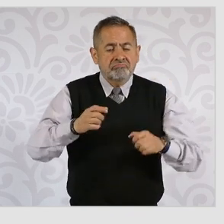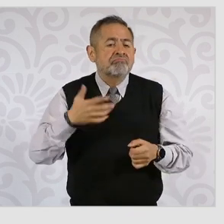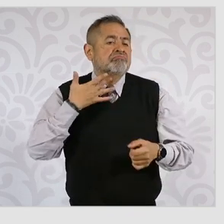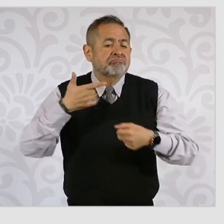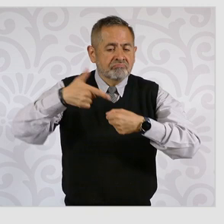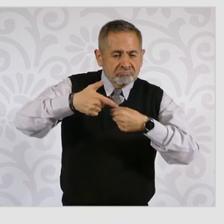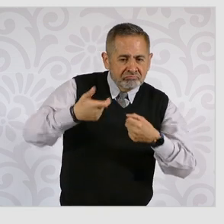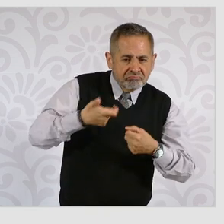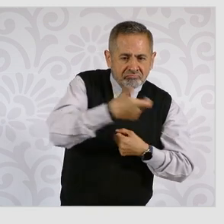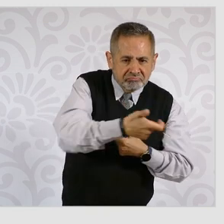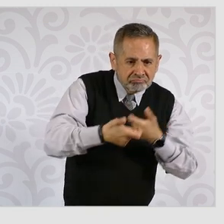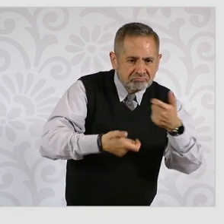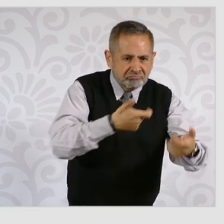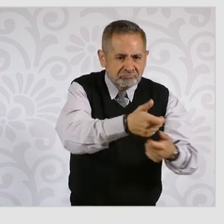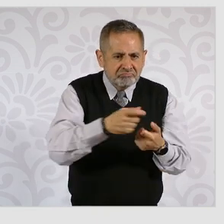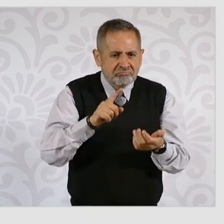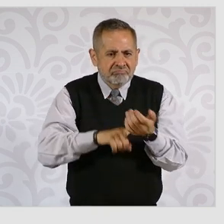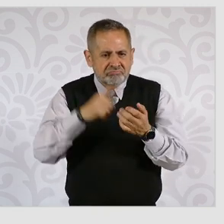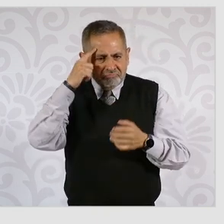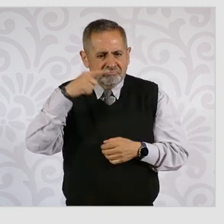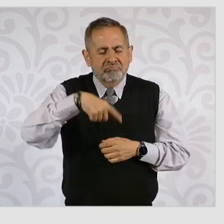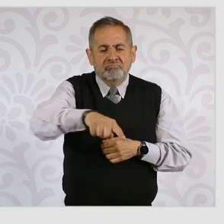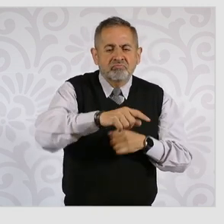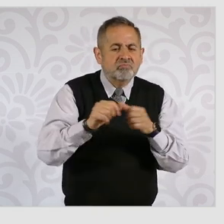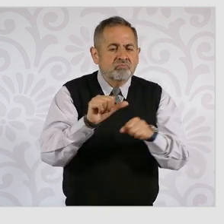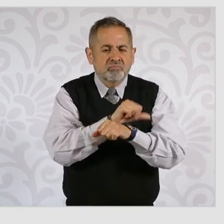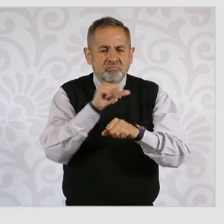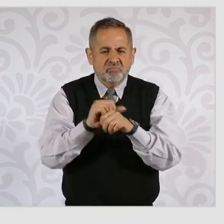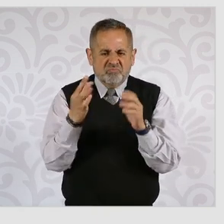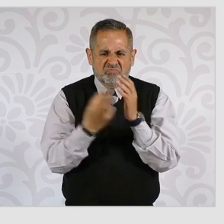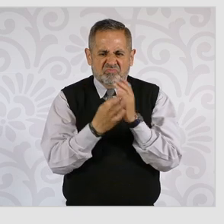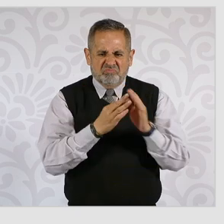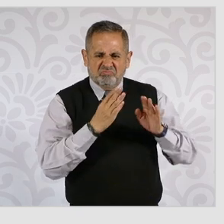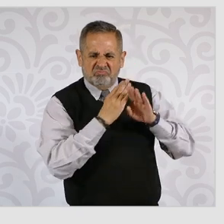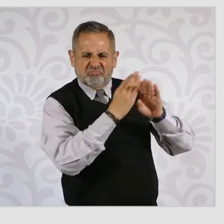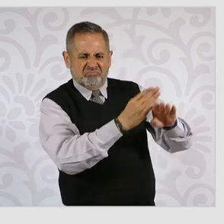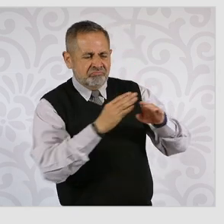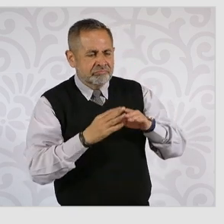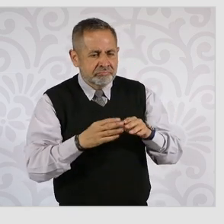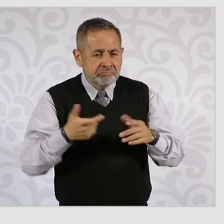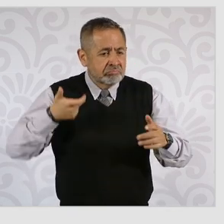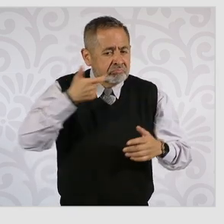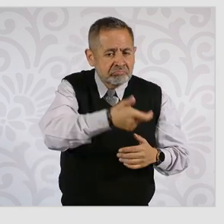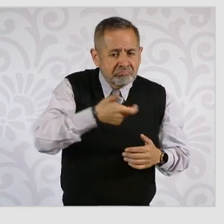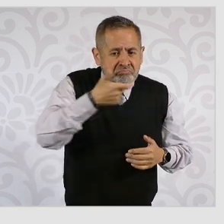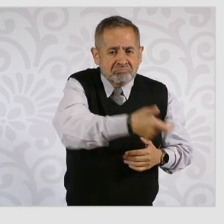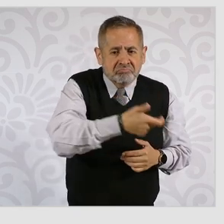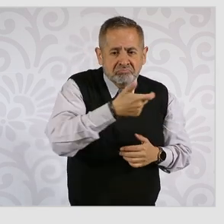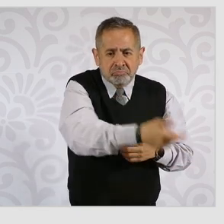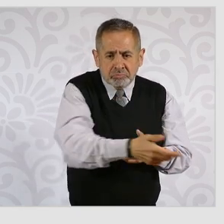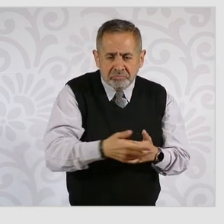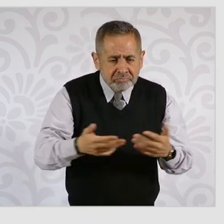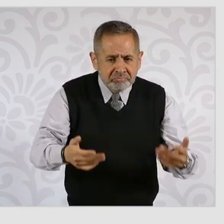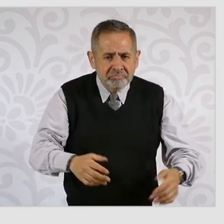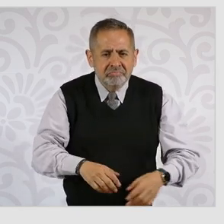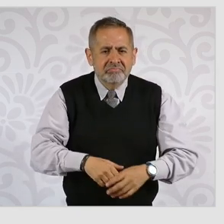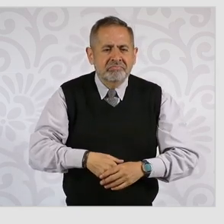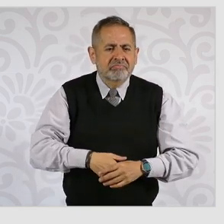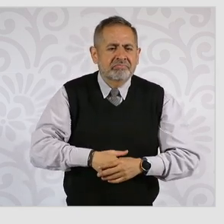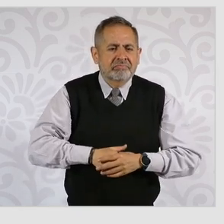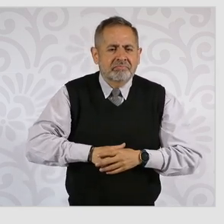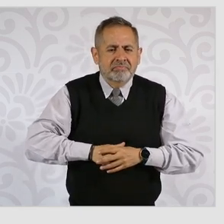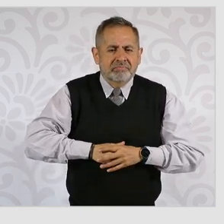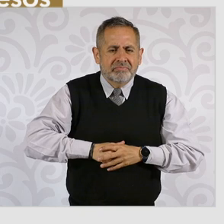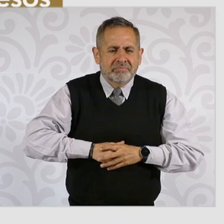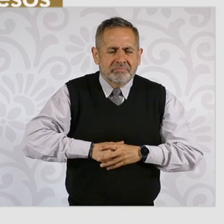y el apoyo para vehículo blindado. En el mismo caso está